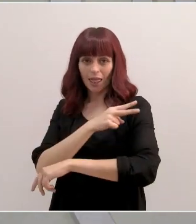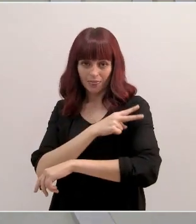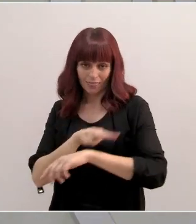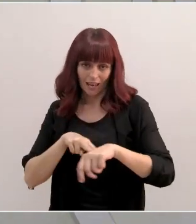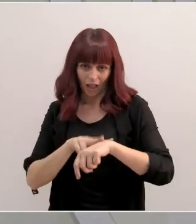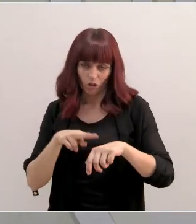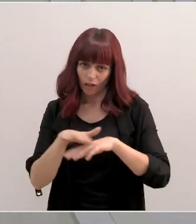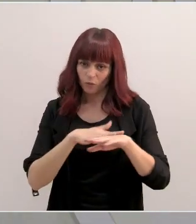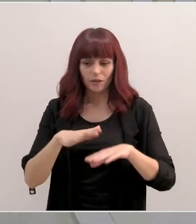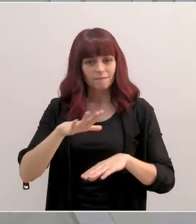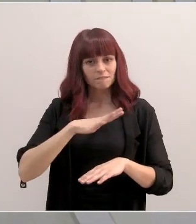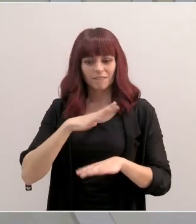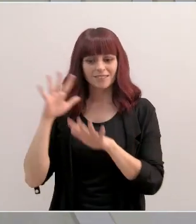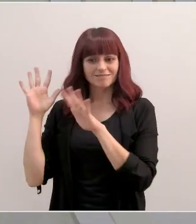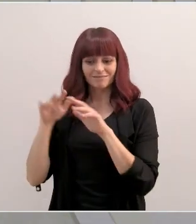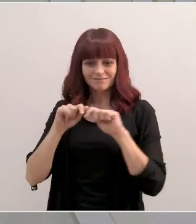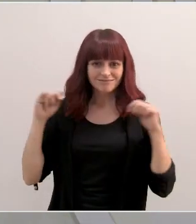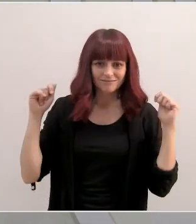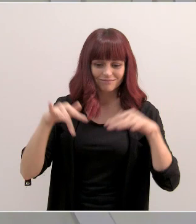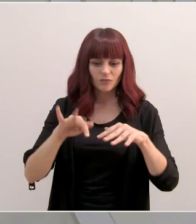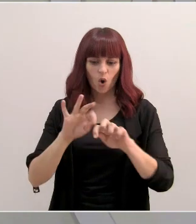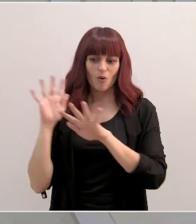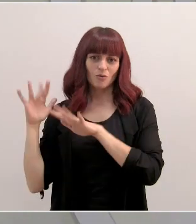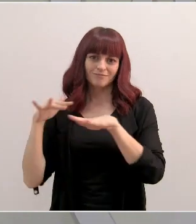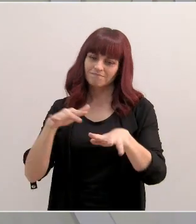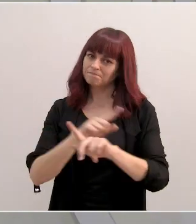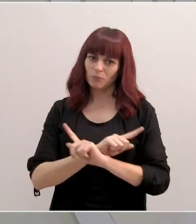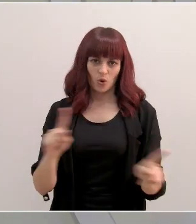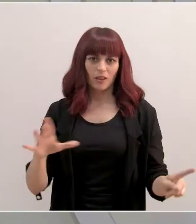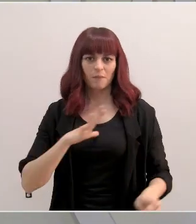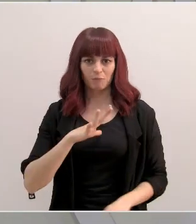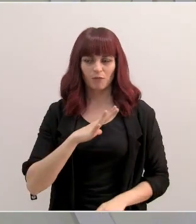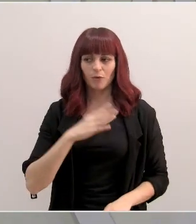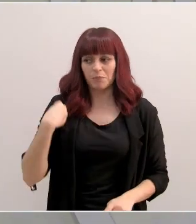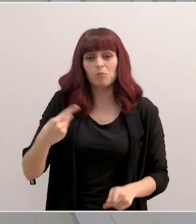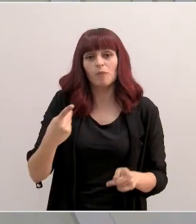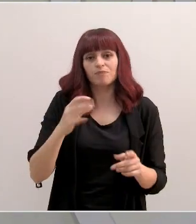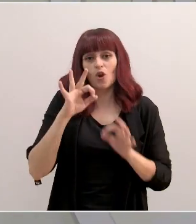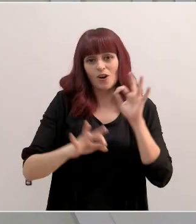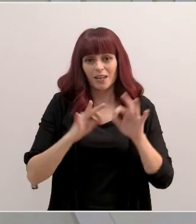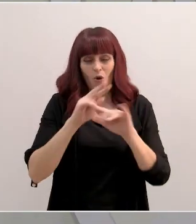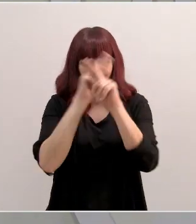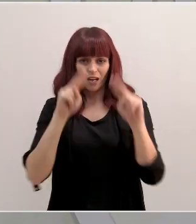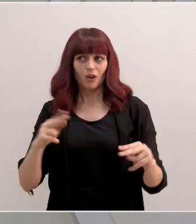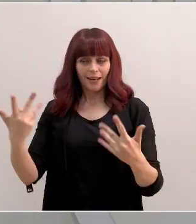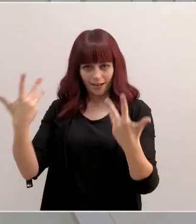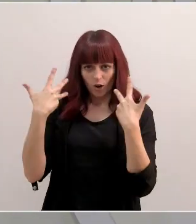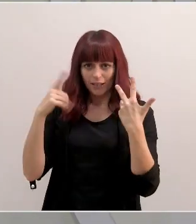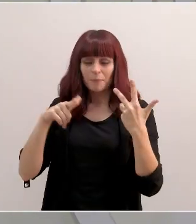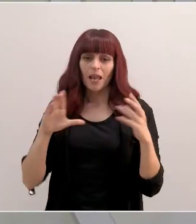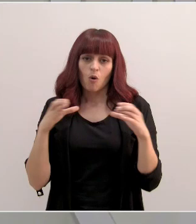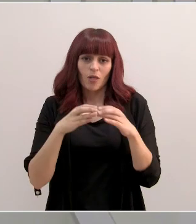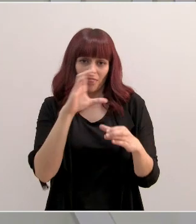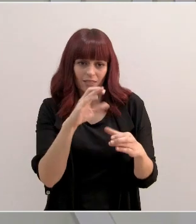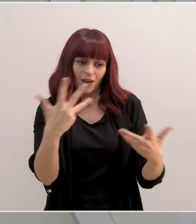que no se permitan concentraciones o aglomeraciones de personal, tal y como recomiendan organismos internacionales y la comunidad